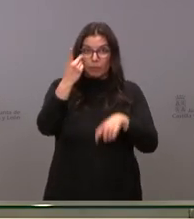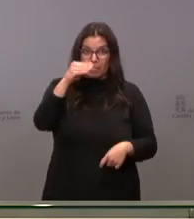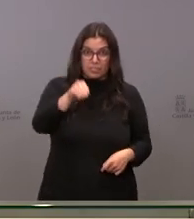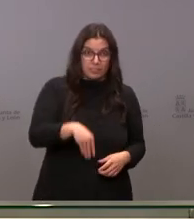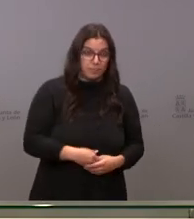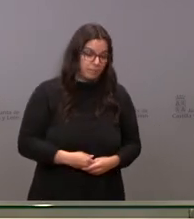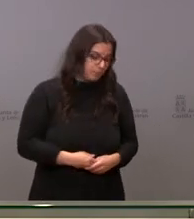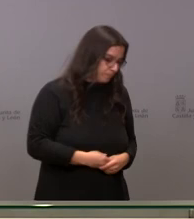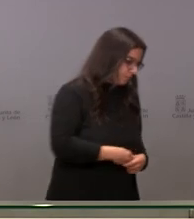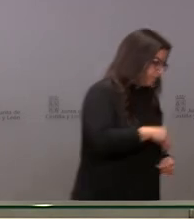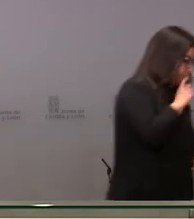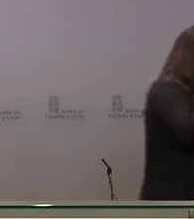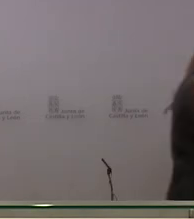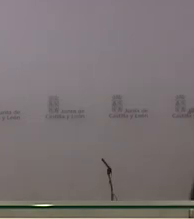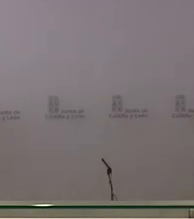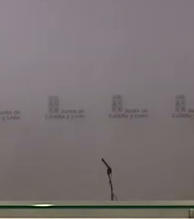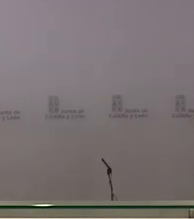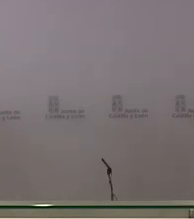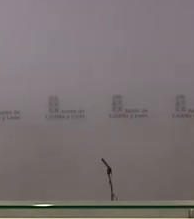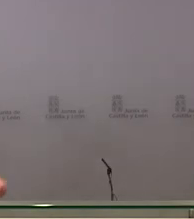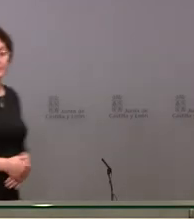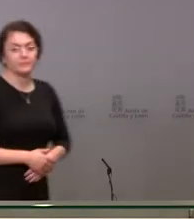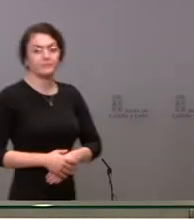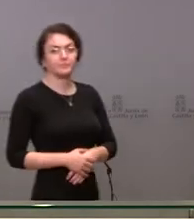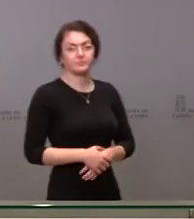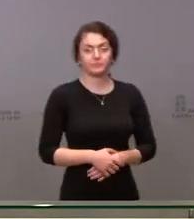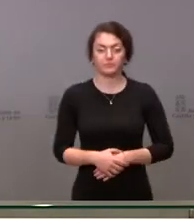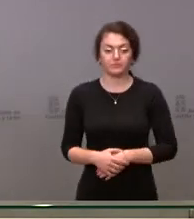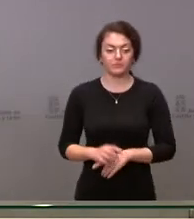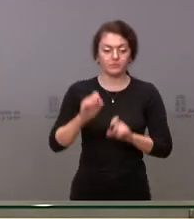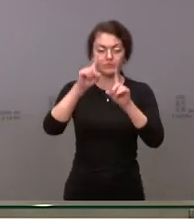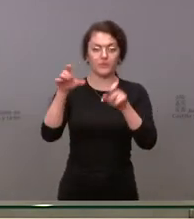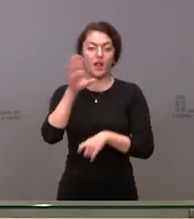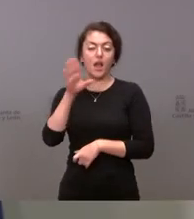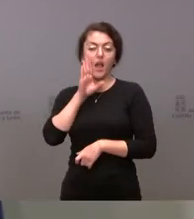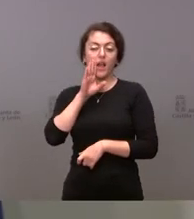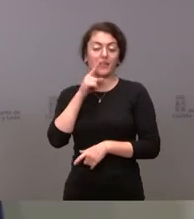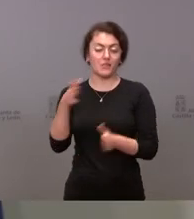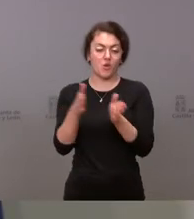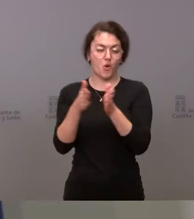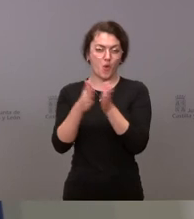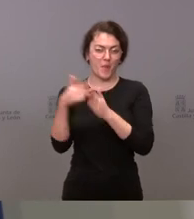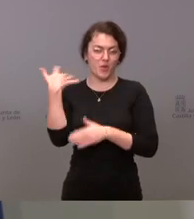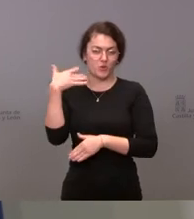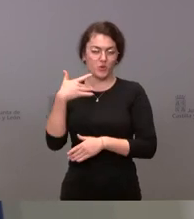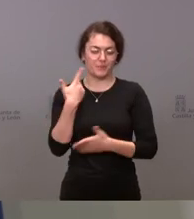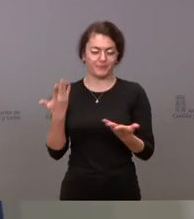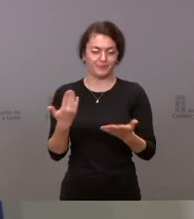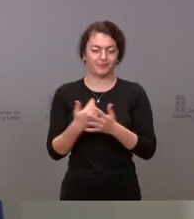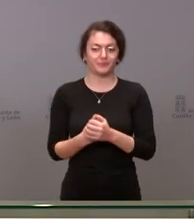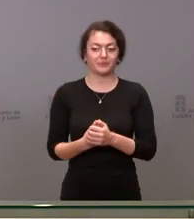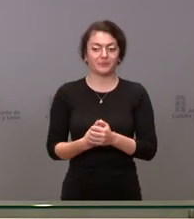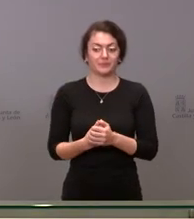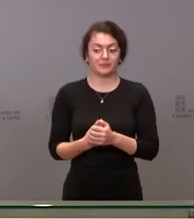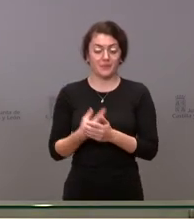de la Agencia EFE. Adelante. Al hilo de la pregunta que planteaba el compañero desde Soria y